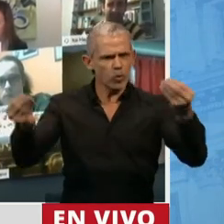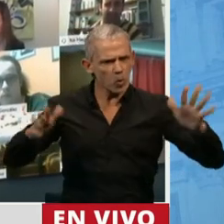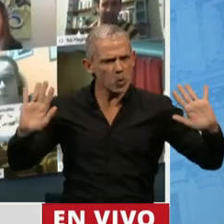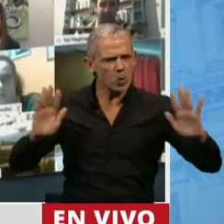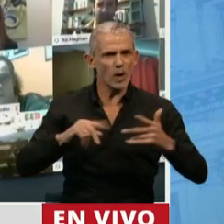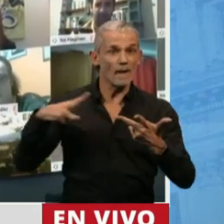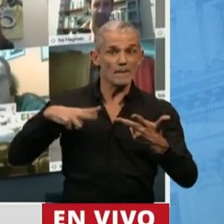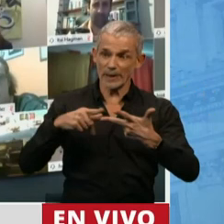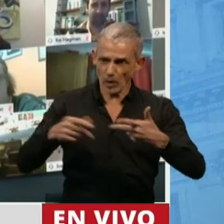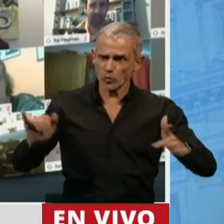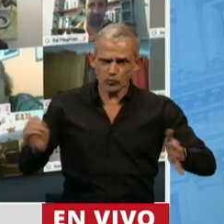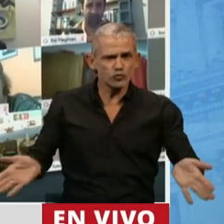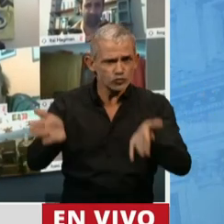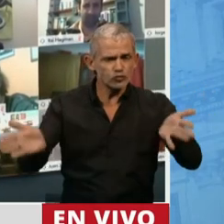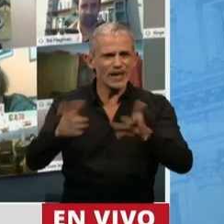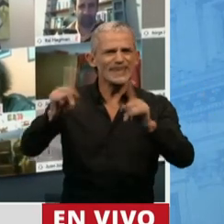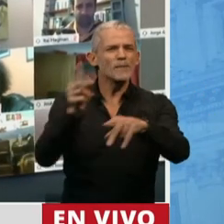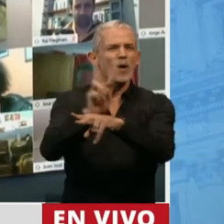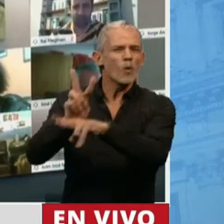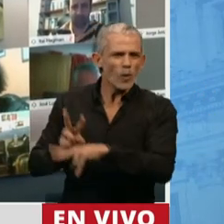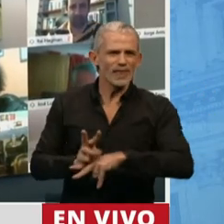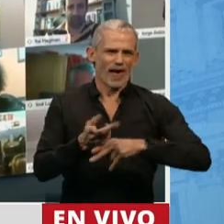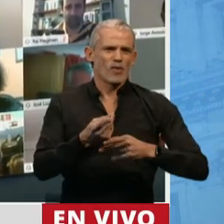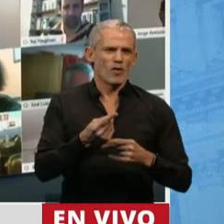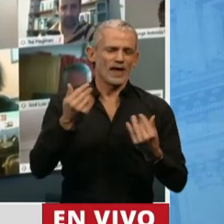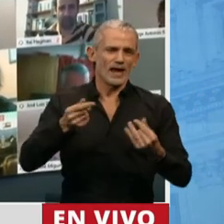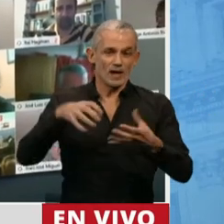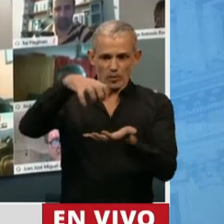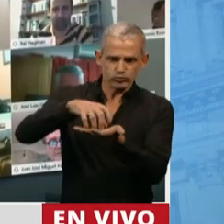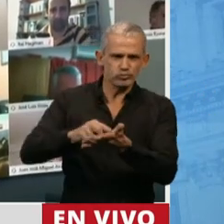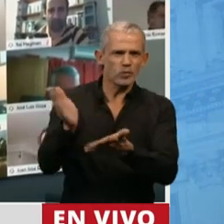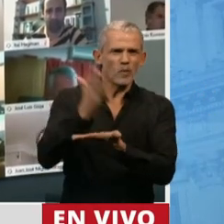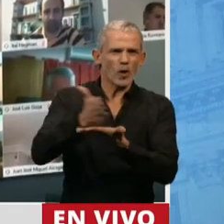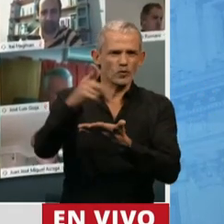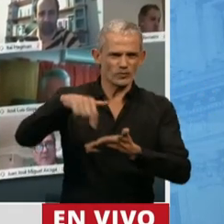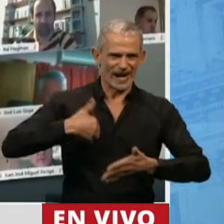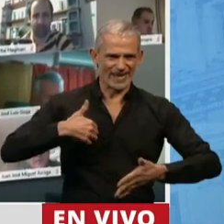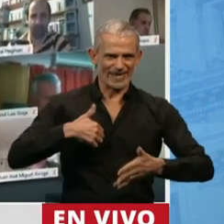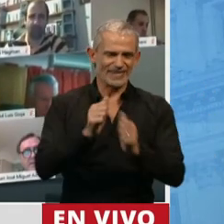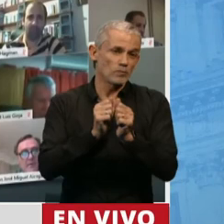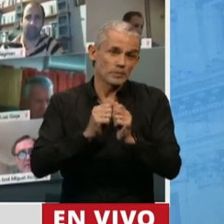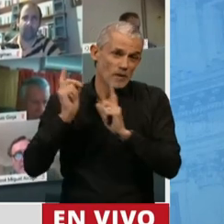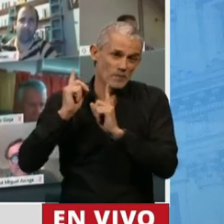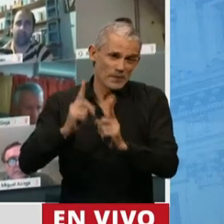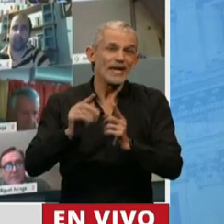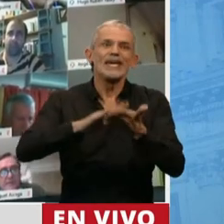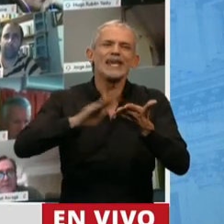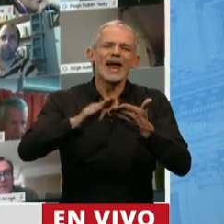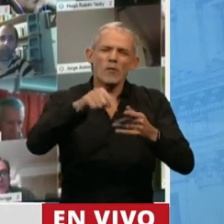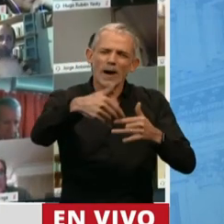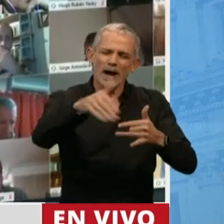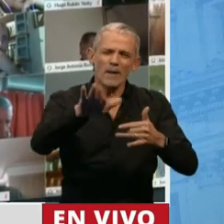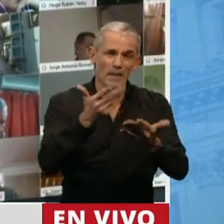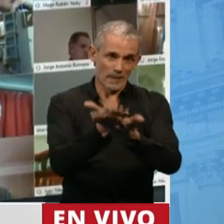iniciativa privada y en el cuidado y protección de la empatía productiva de nuestro país, la tradicional y la nueva que